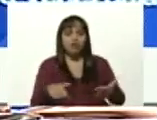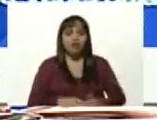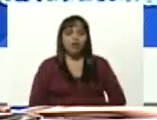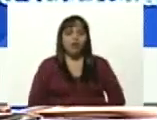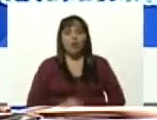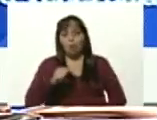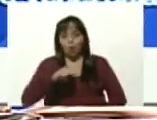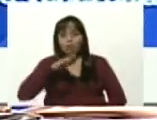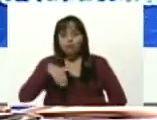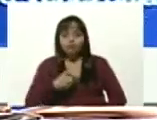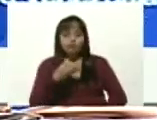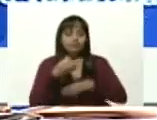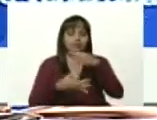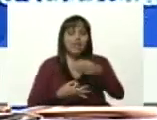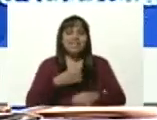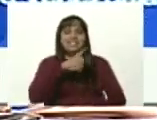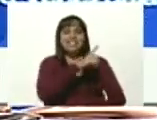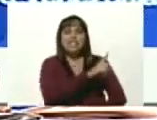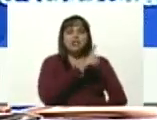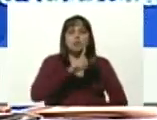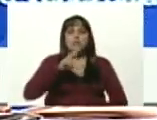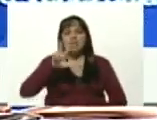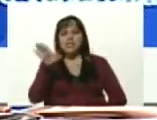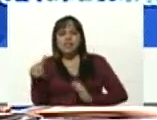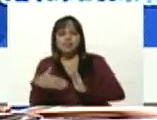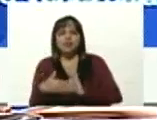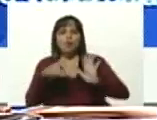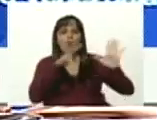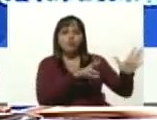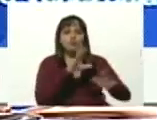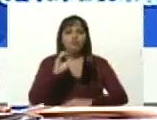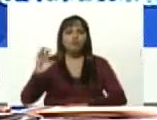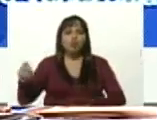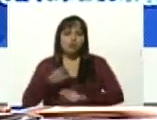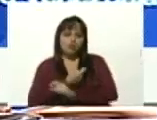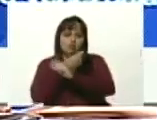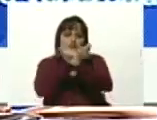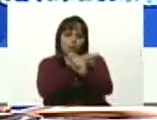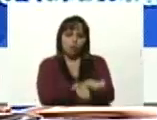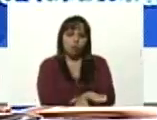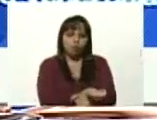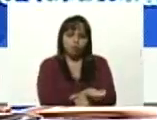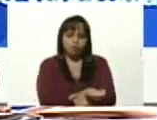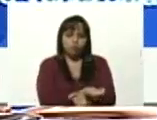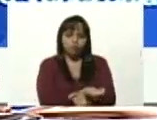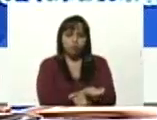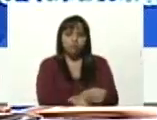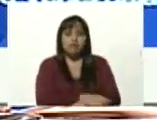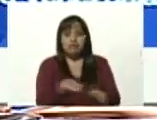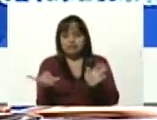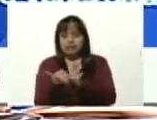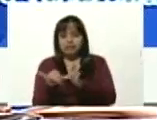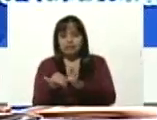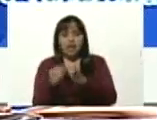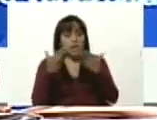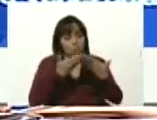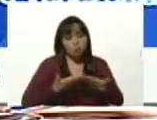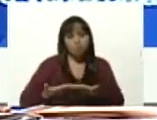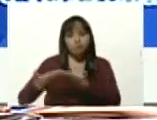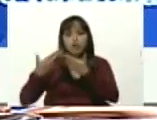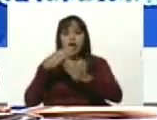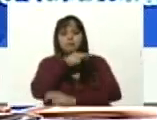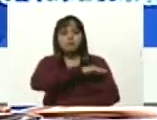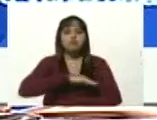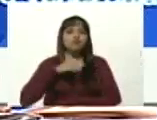con 113.818 triunfadores y triunfadoras que están cursando en la misión Sucre los